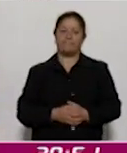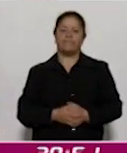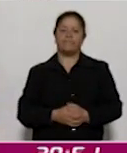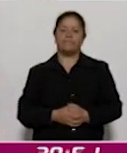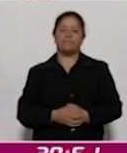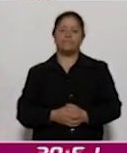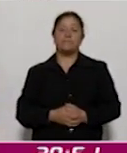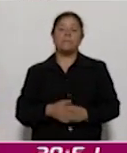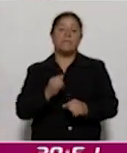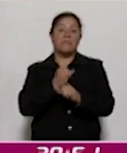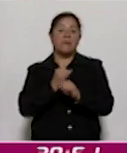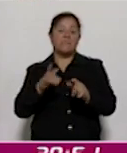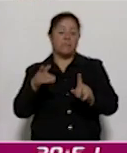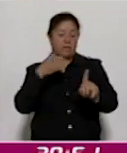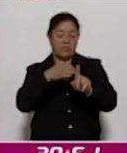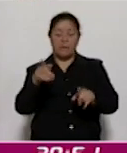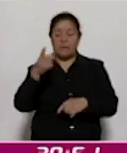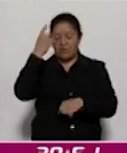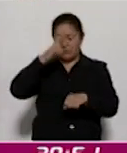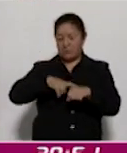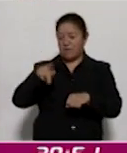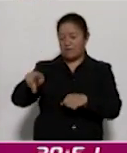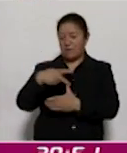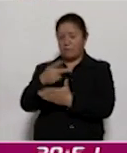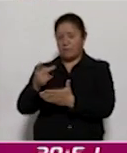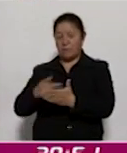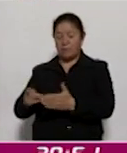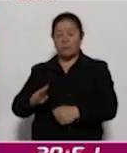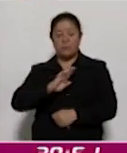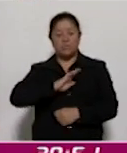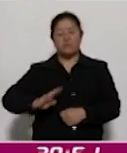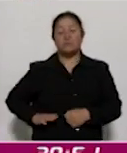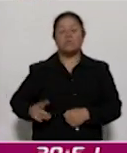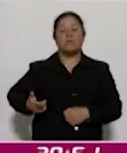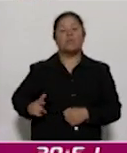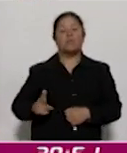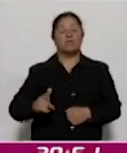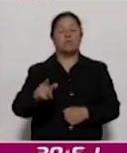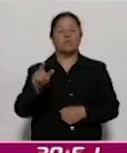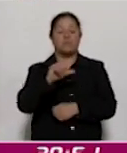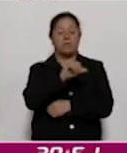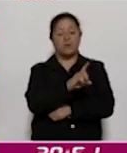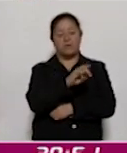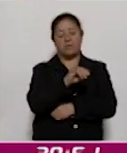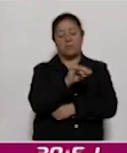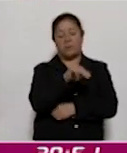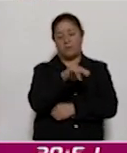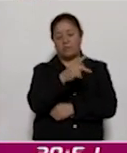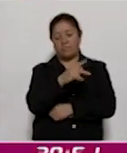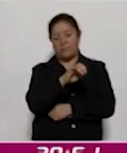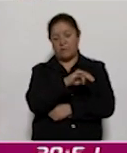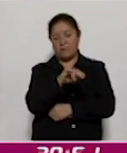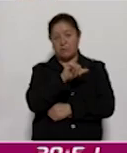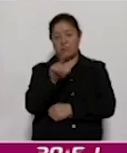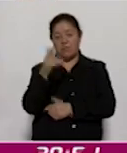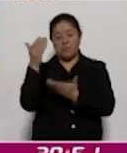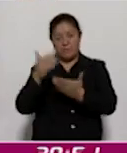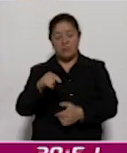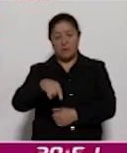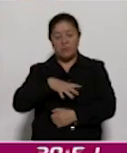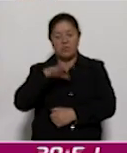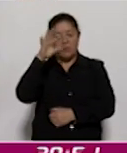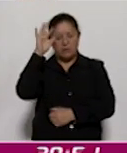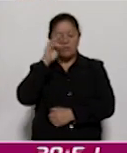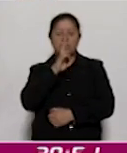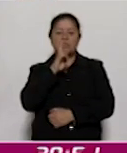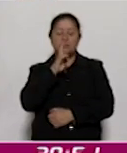relacionada al director del Instituto de Planeación del municipio de Guanajuato, Adrián Peña Miranda, estuvo con nosotros en Coracid Noticias